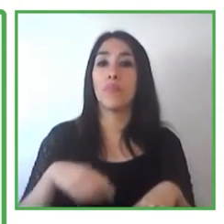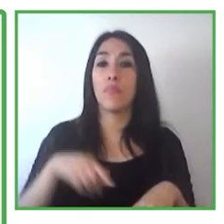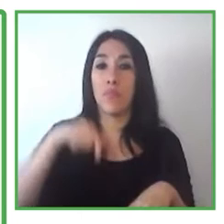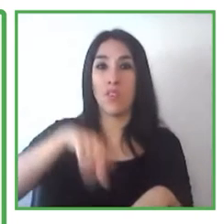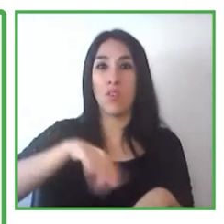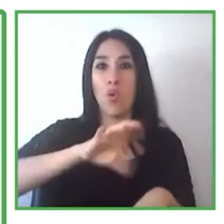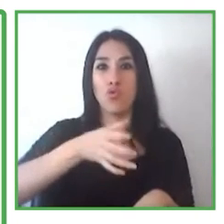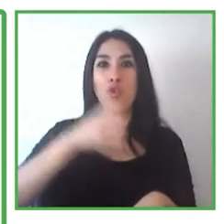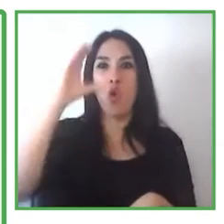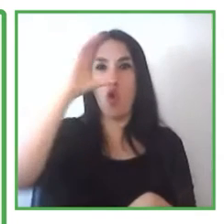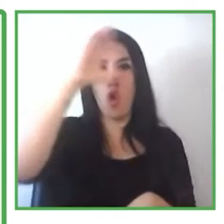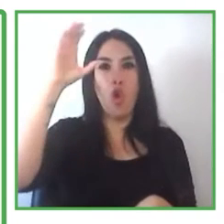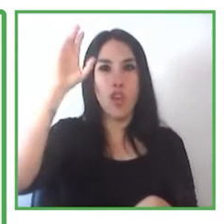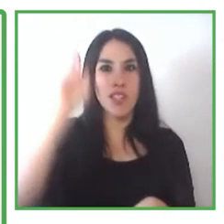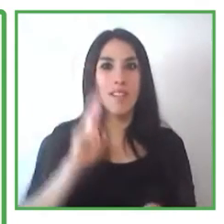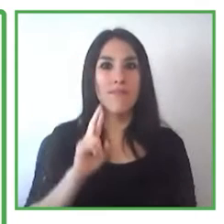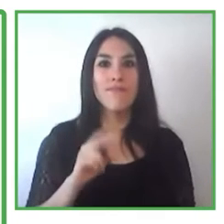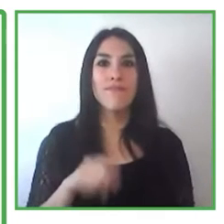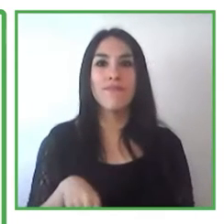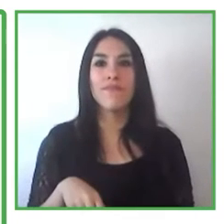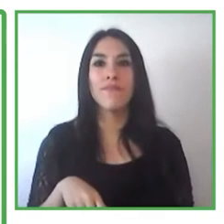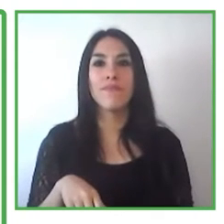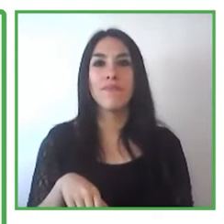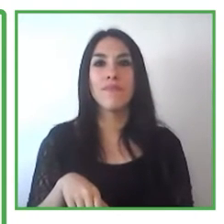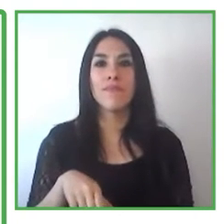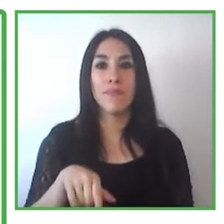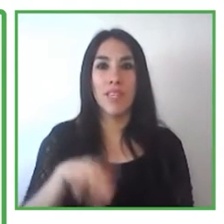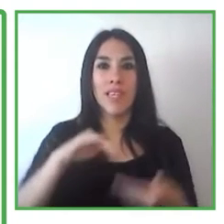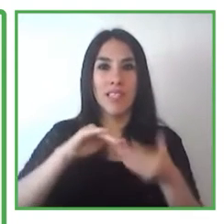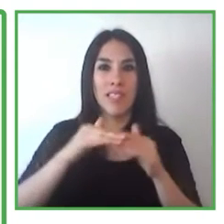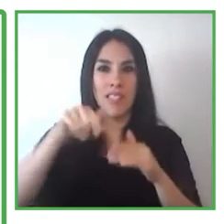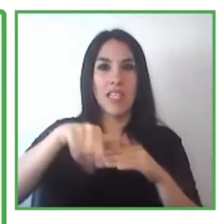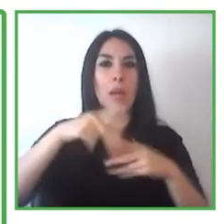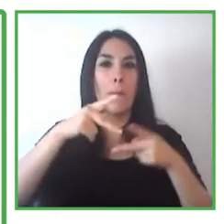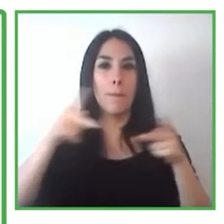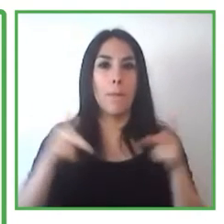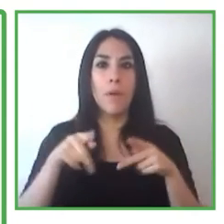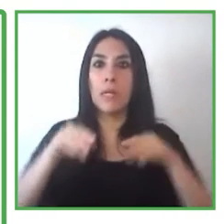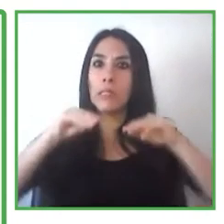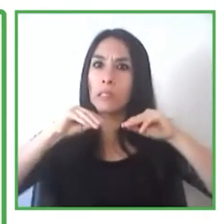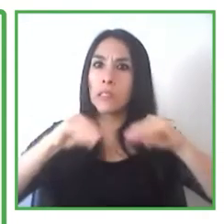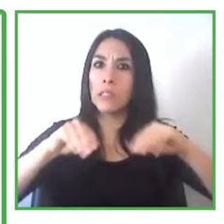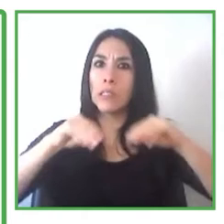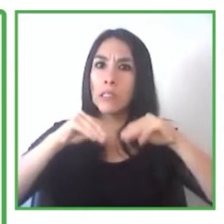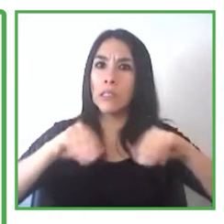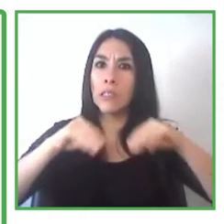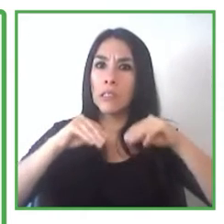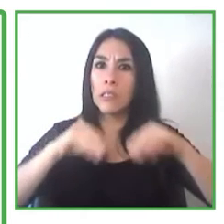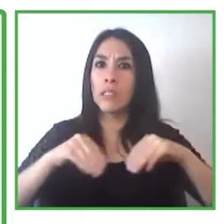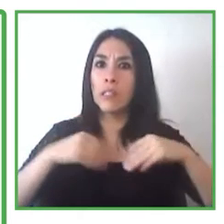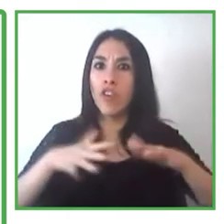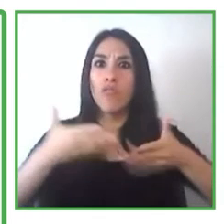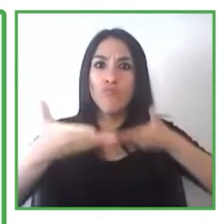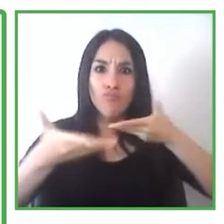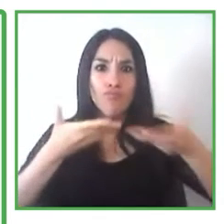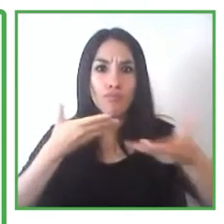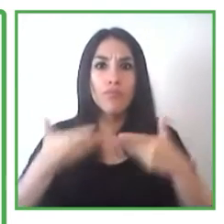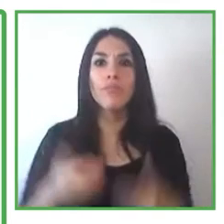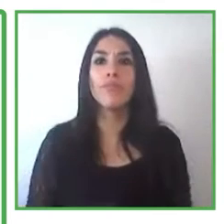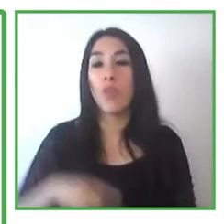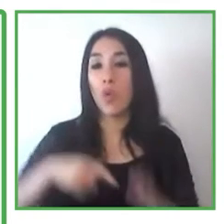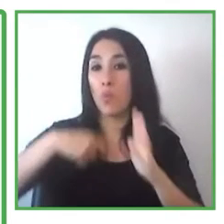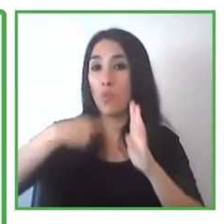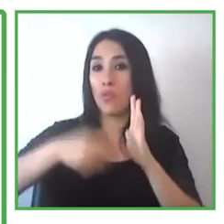Aprendizaje, lo que se conoce como el INA, conjuntamente con el apoyo del programa Empleate. Así que entonces